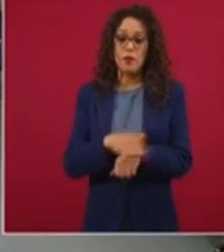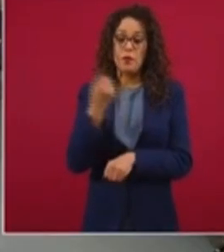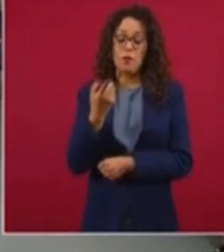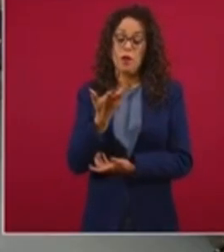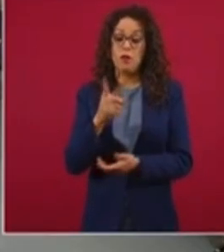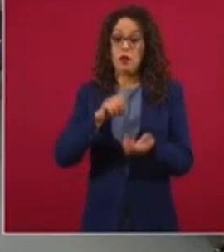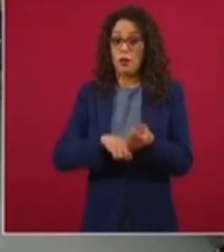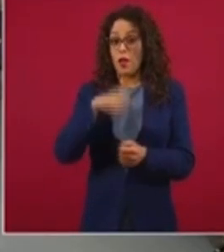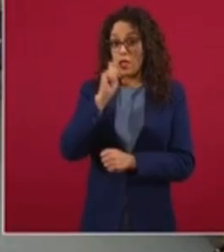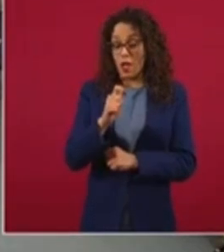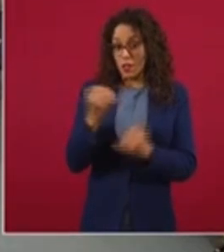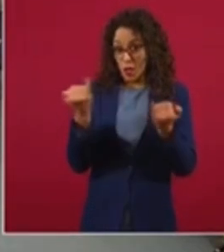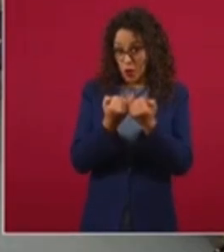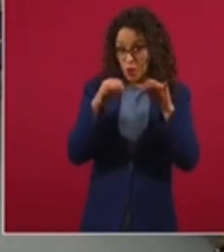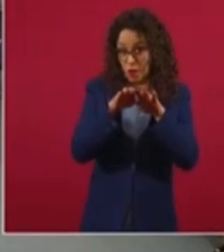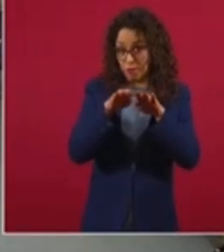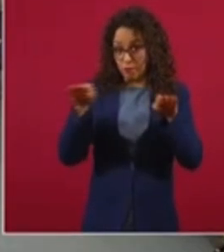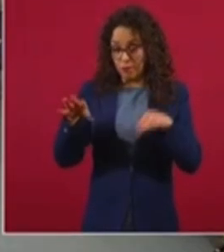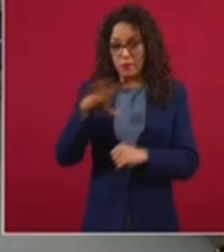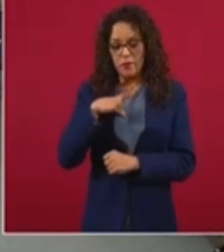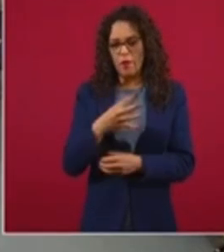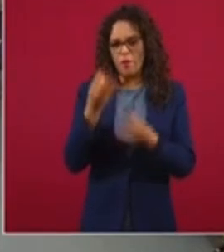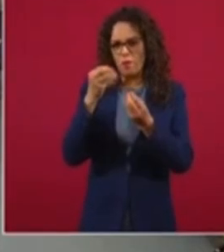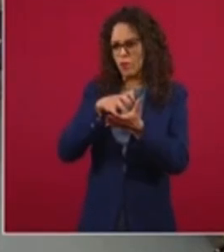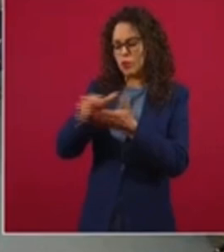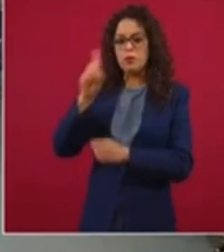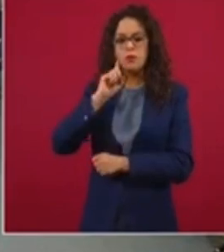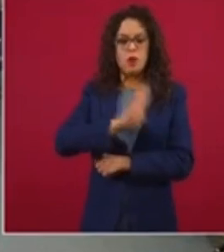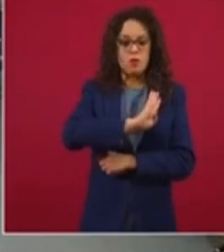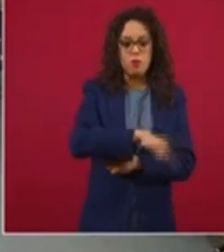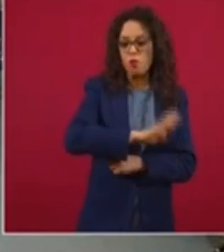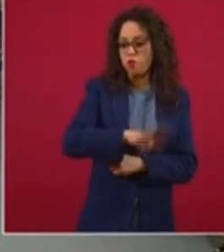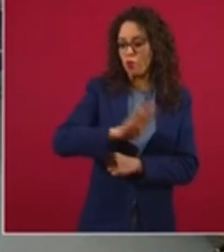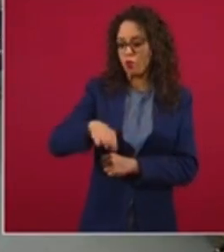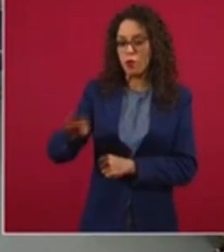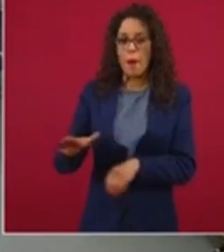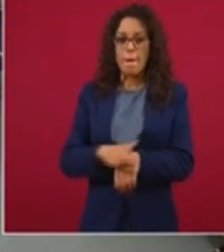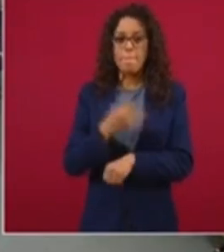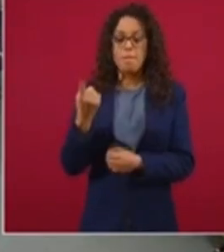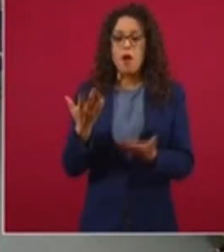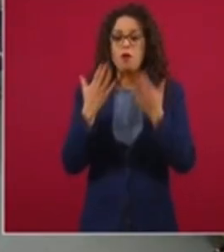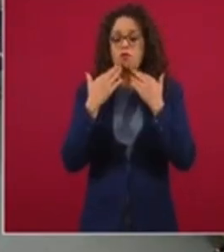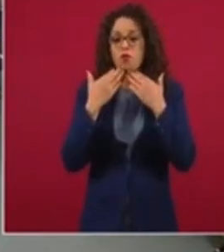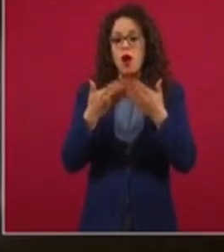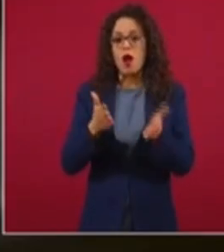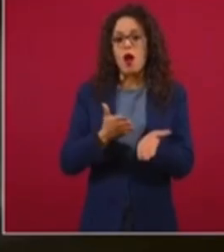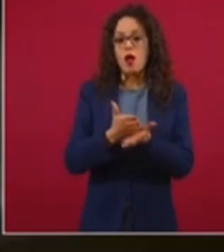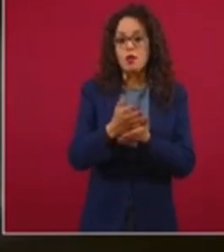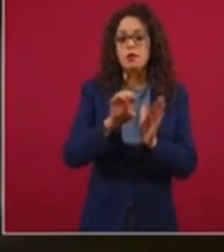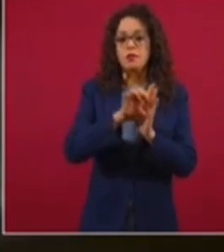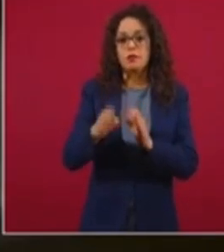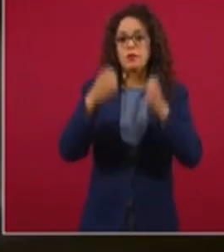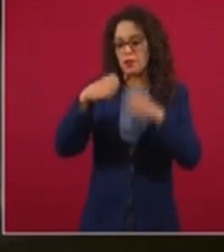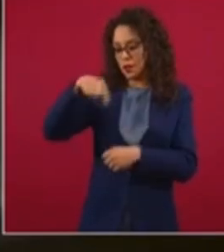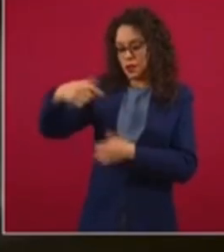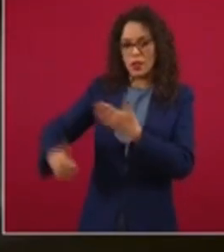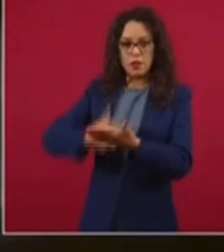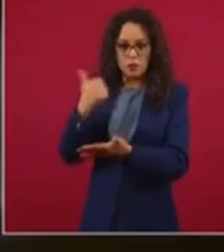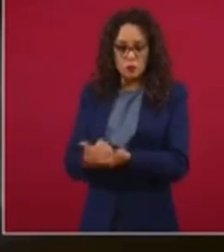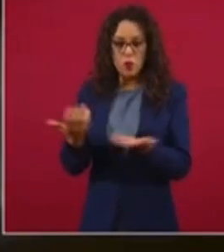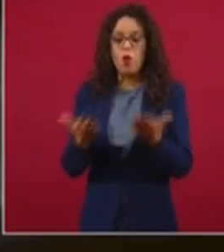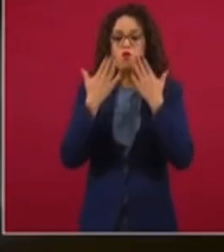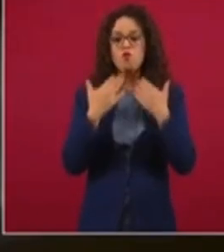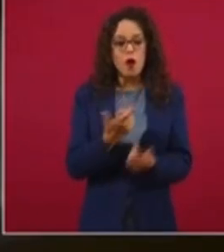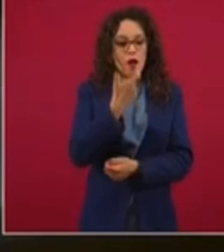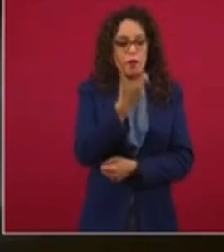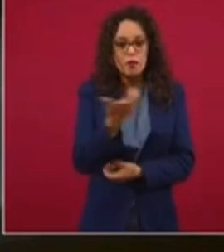pues hay muchas mujeres que mueren porque no tienen el mismo acceso que las que, por ejemplo, estamos en la capital del país, o no tienen recursos, no